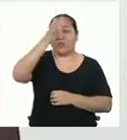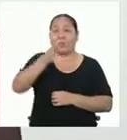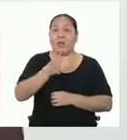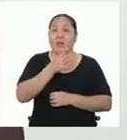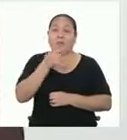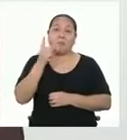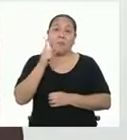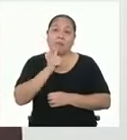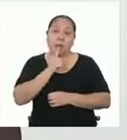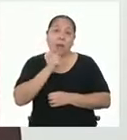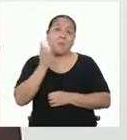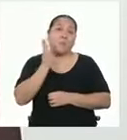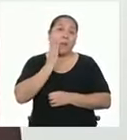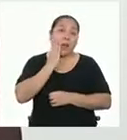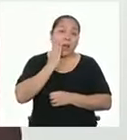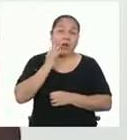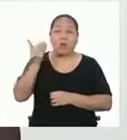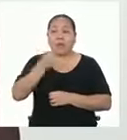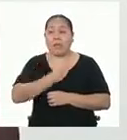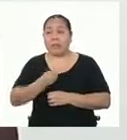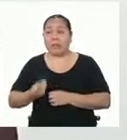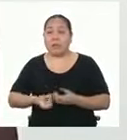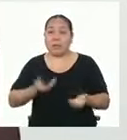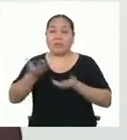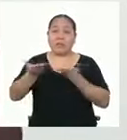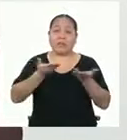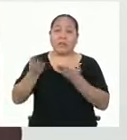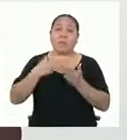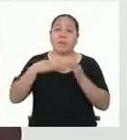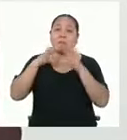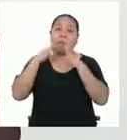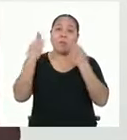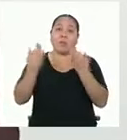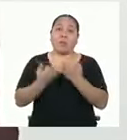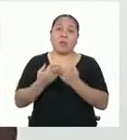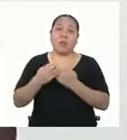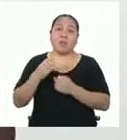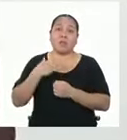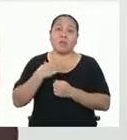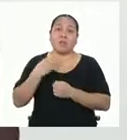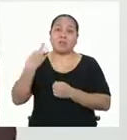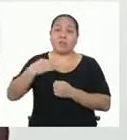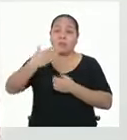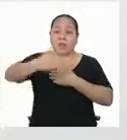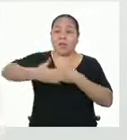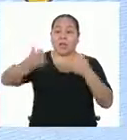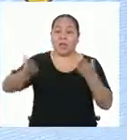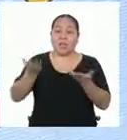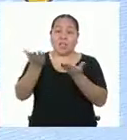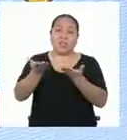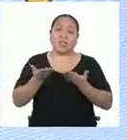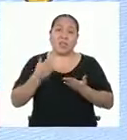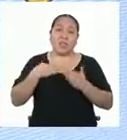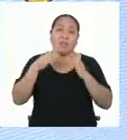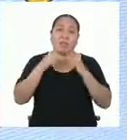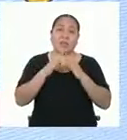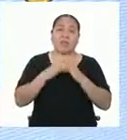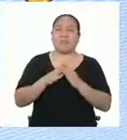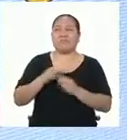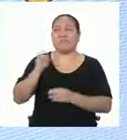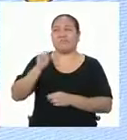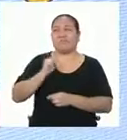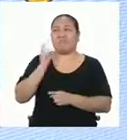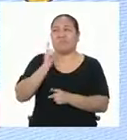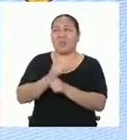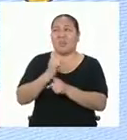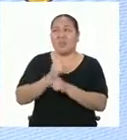madre de familia, con la dirección del colegio, atender a mi familia y todo lo hago desde la sala de mi casa. Exacto,